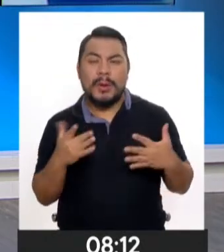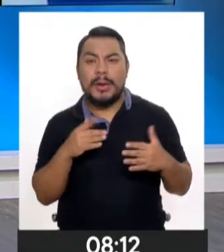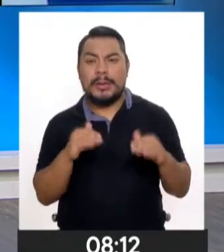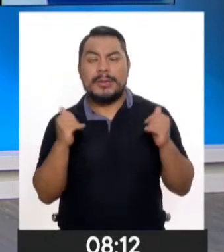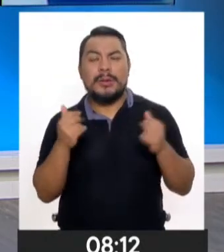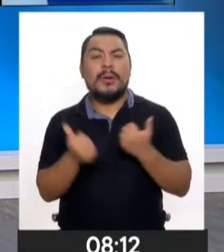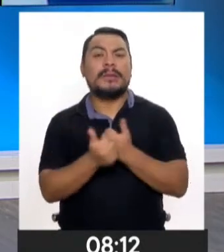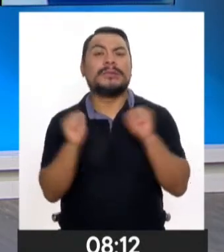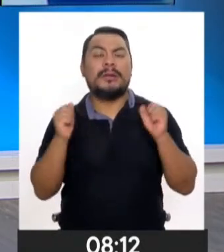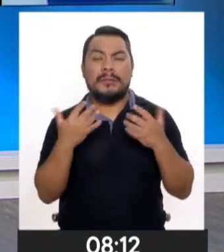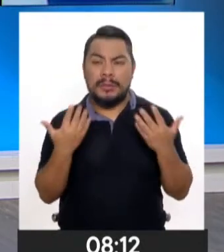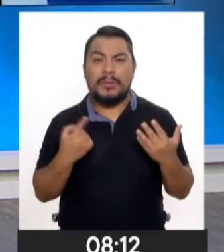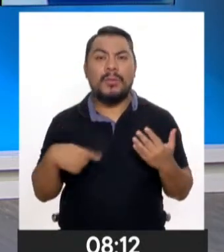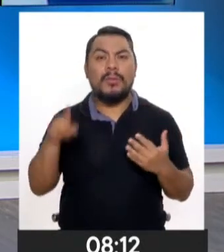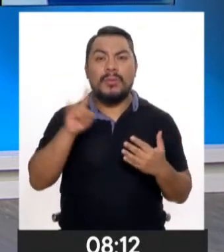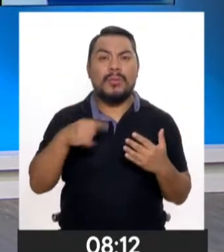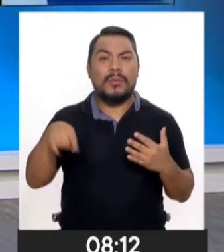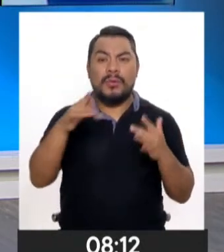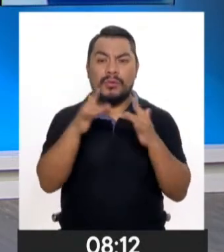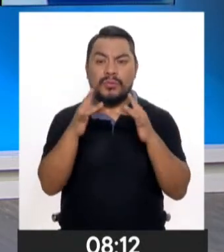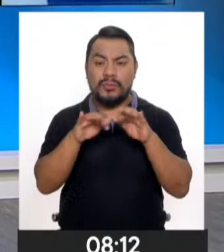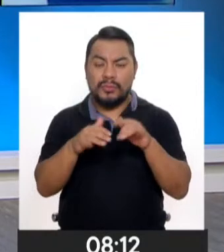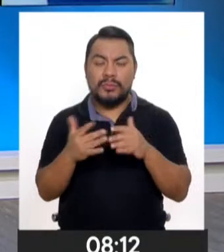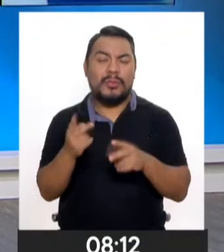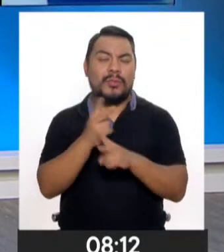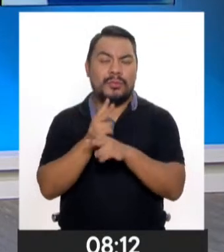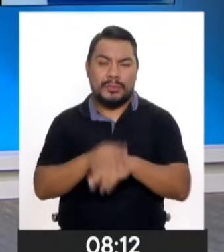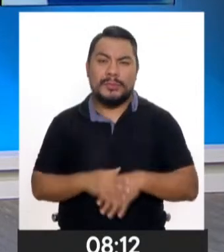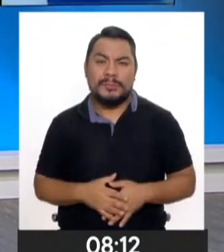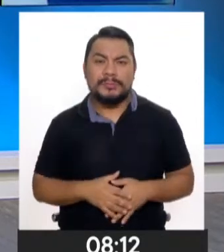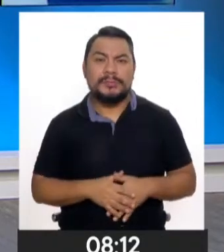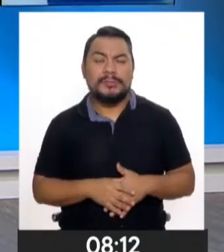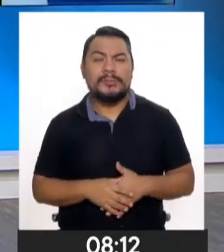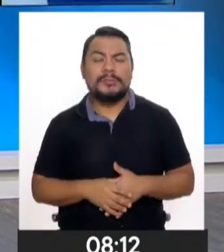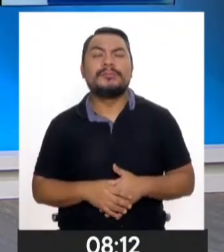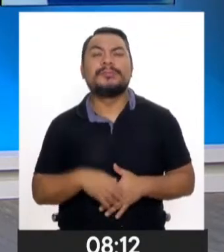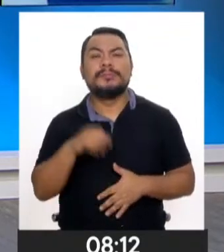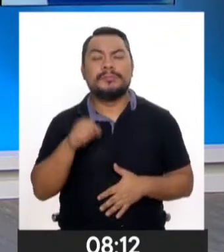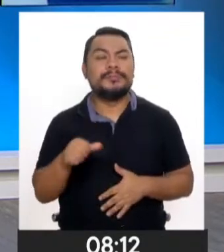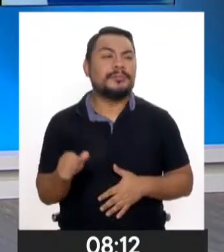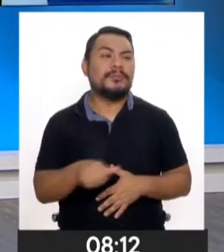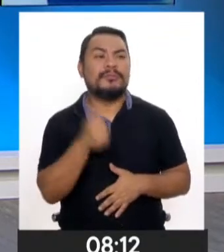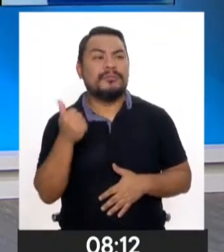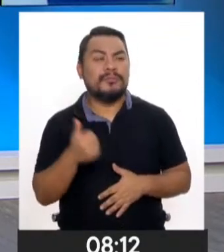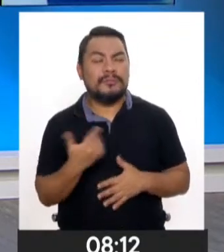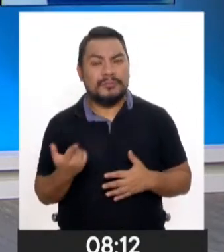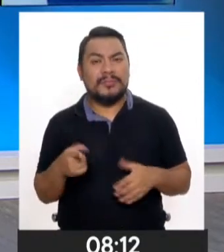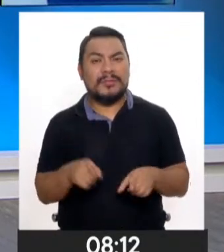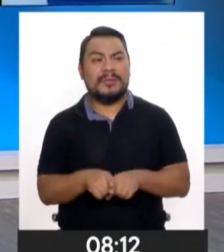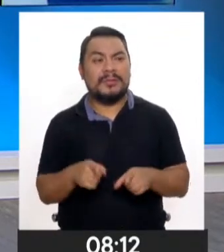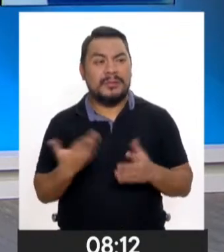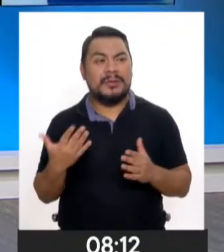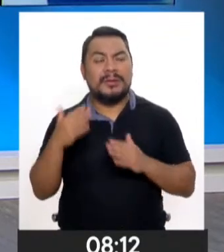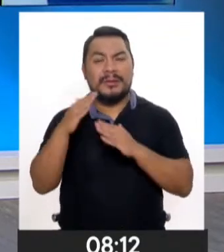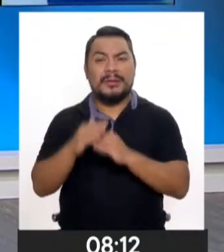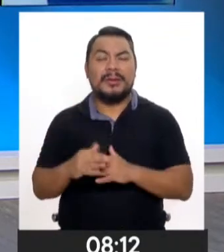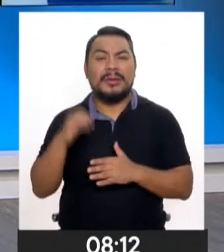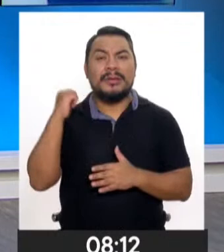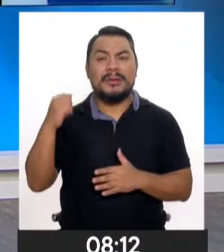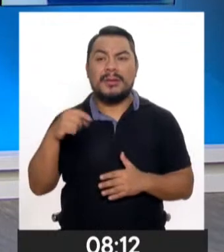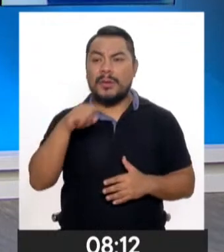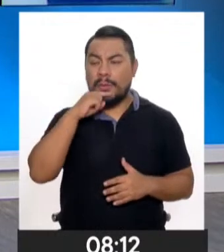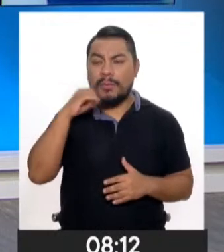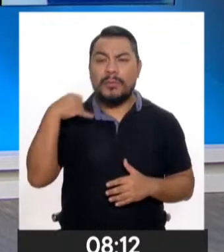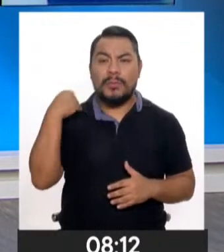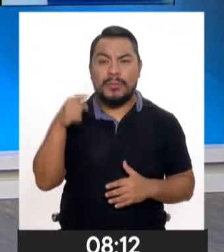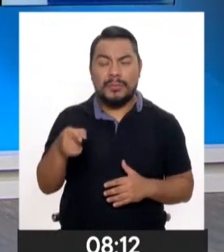darse a través del uso de las internets. Efectivamente, y otra forma de vulnerar el derecho de una jovencita tiene que